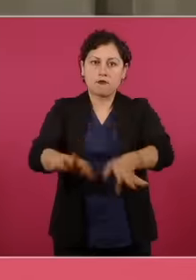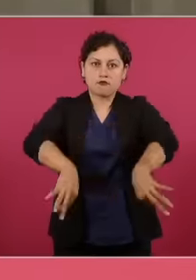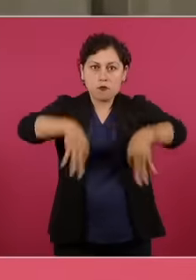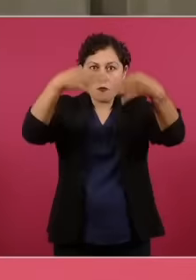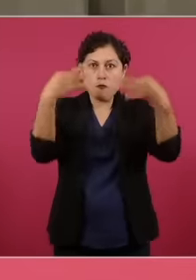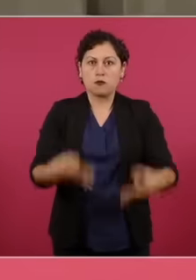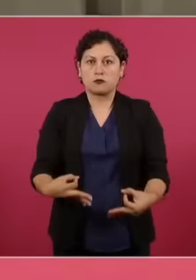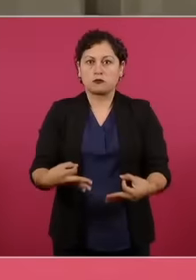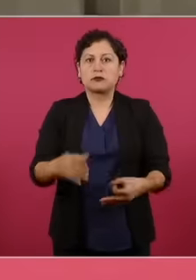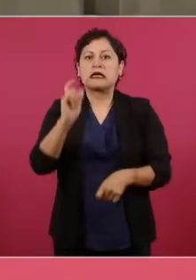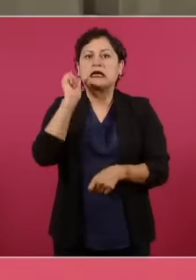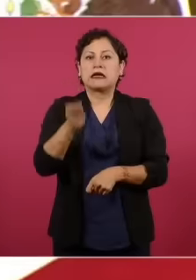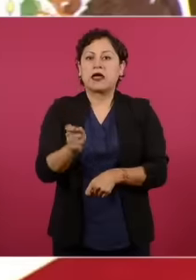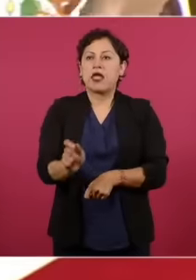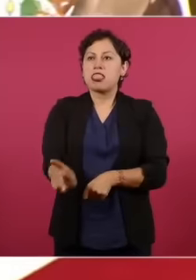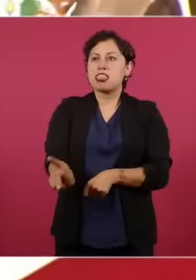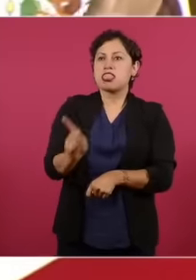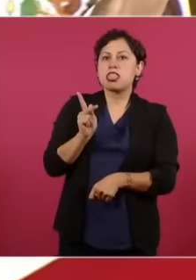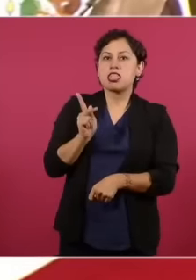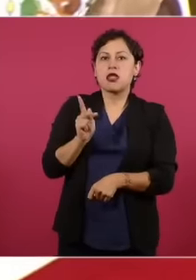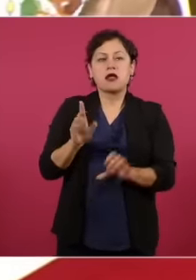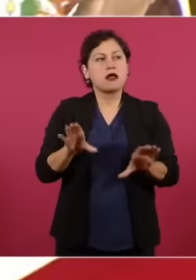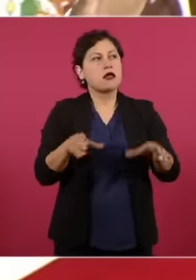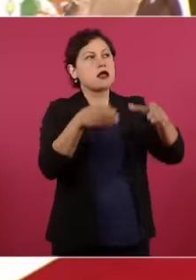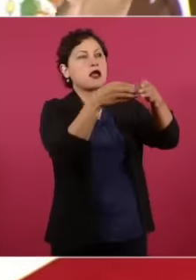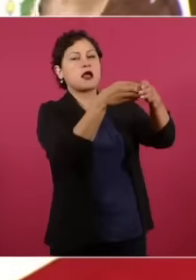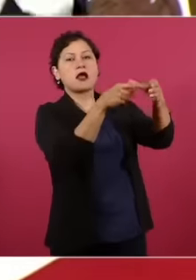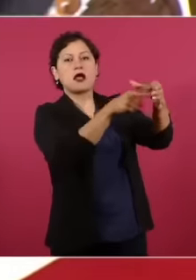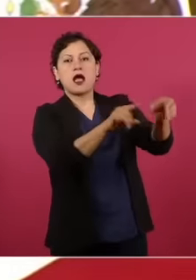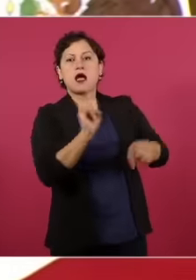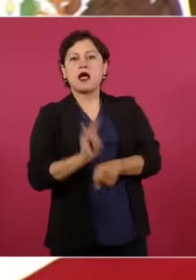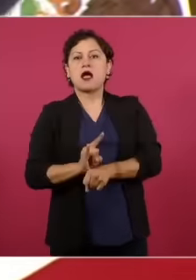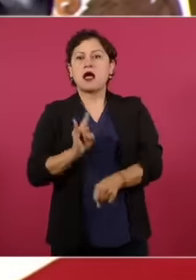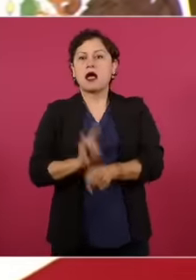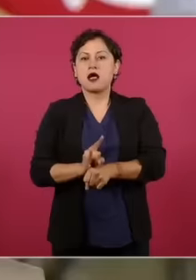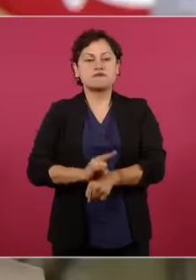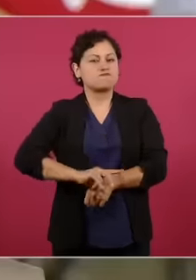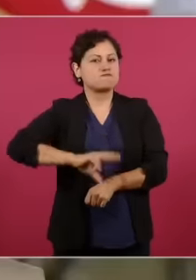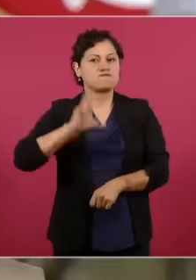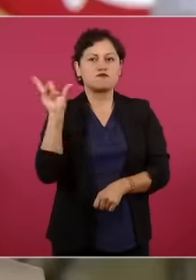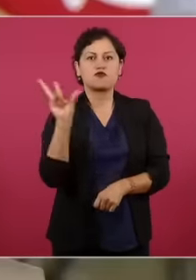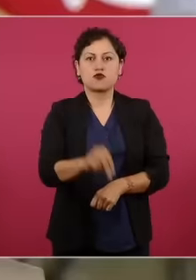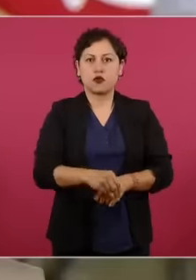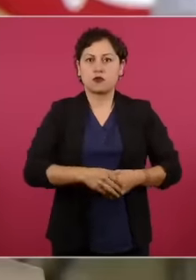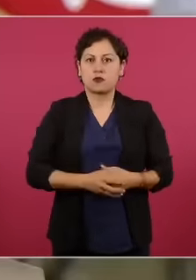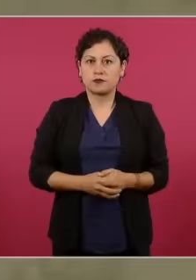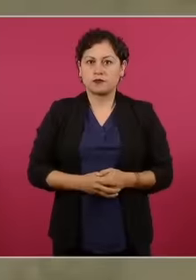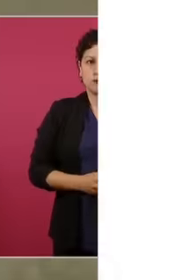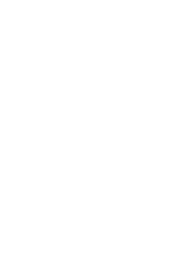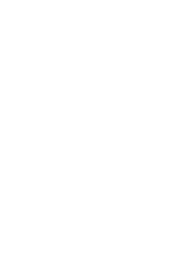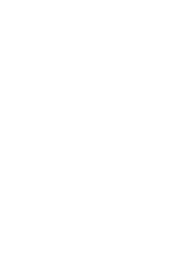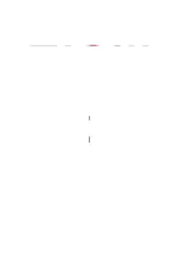una oligarquía Con fachada De democracia Democracia Verdadera